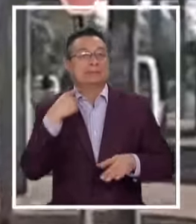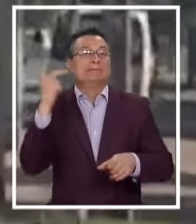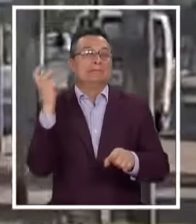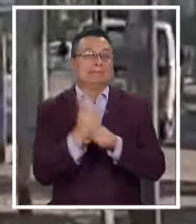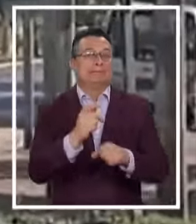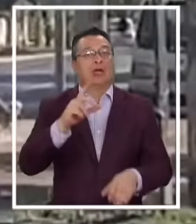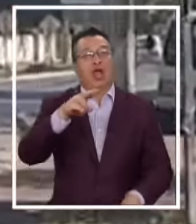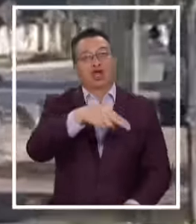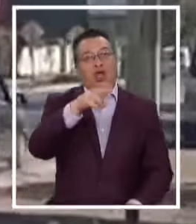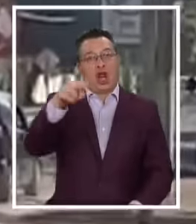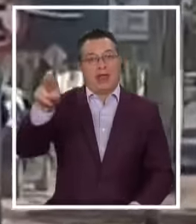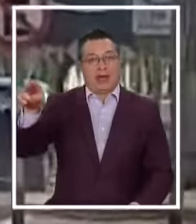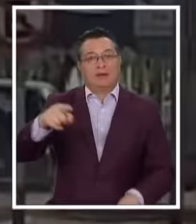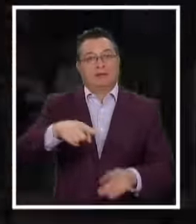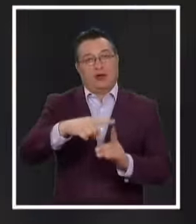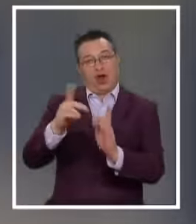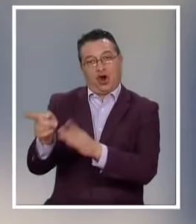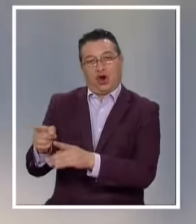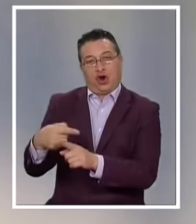Colina